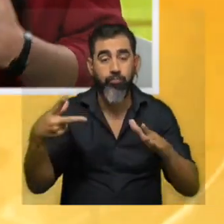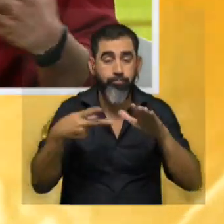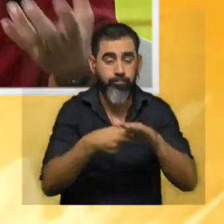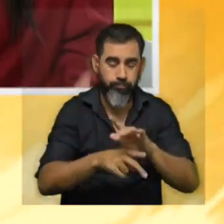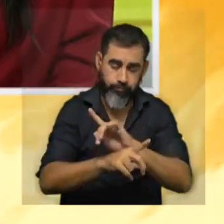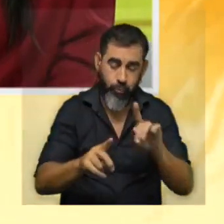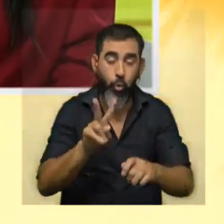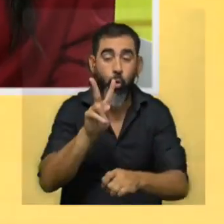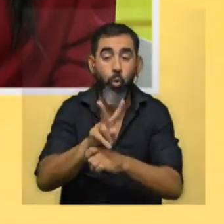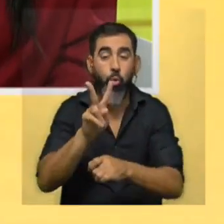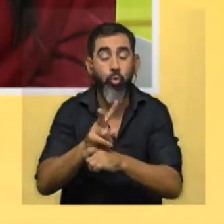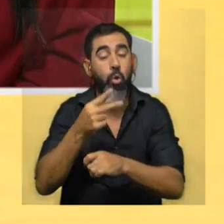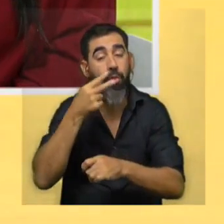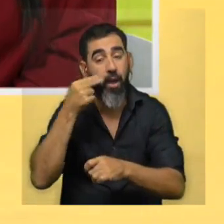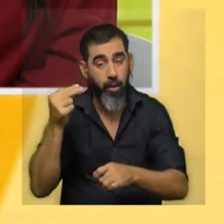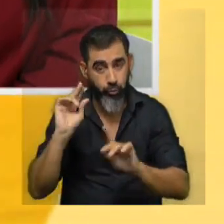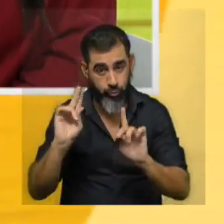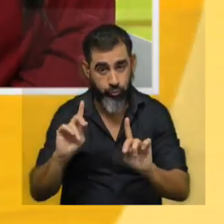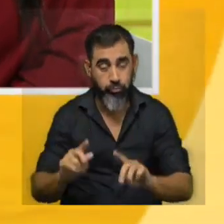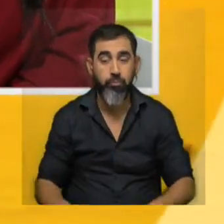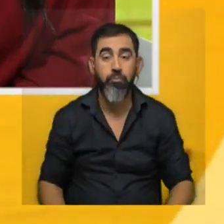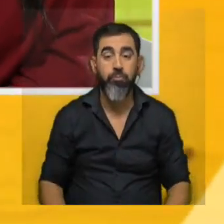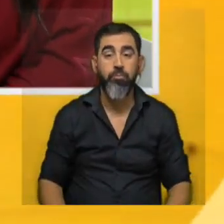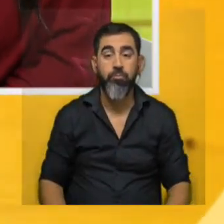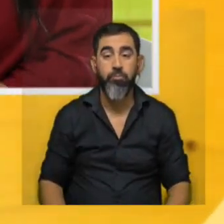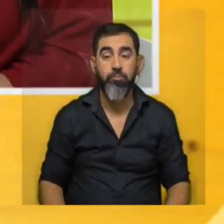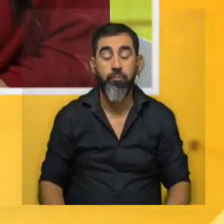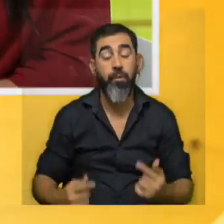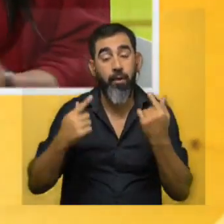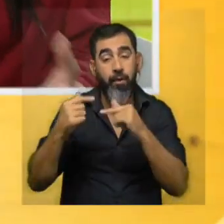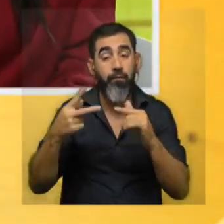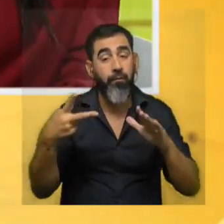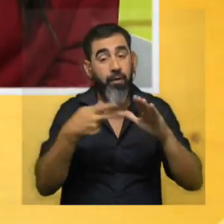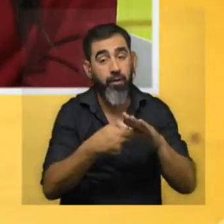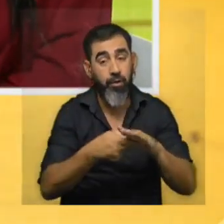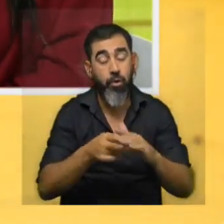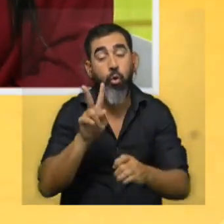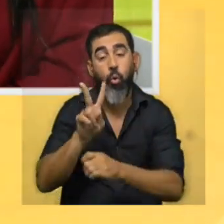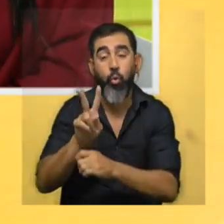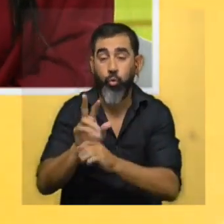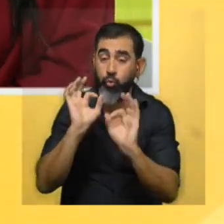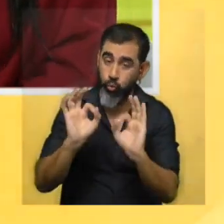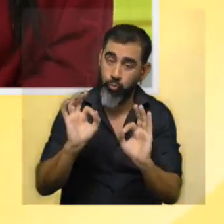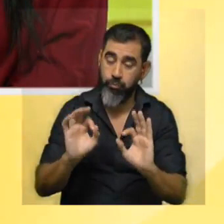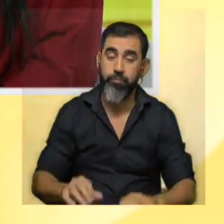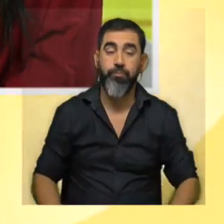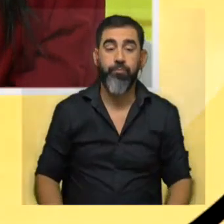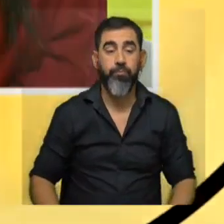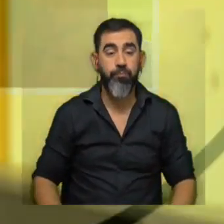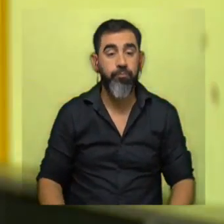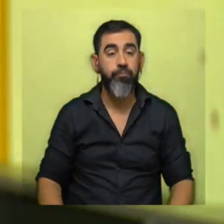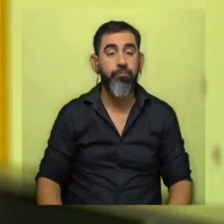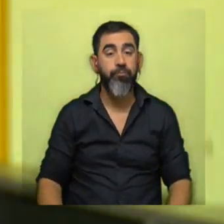de control poblacional porque no es lo mismo castrar que hacer control poblacional la